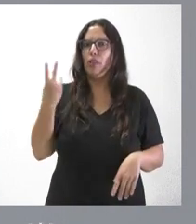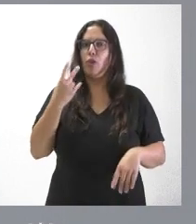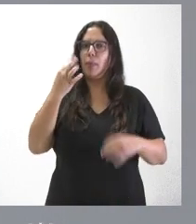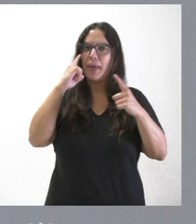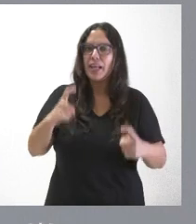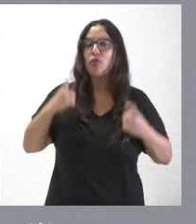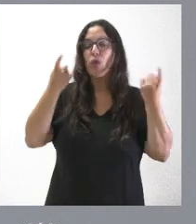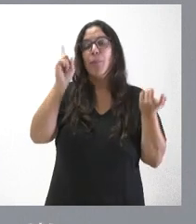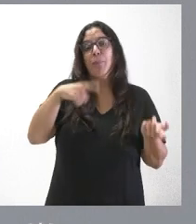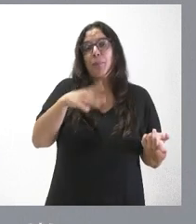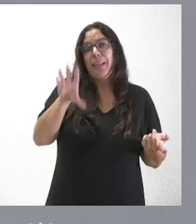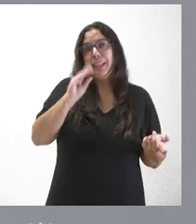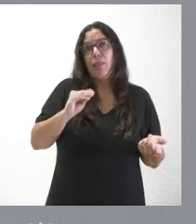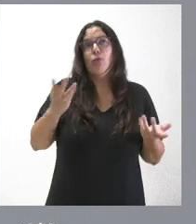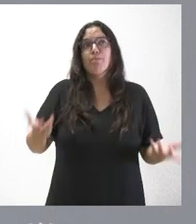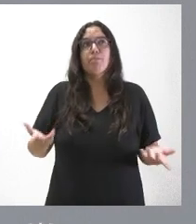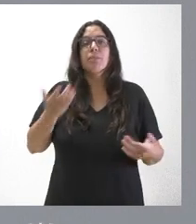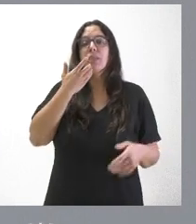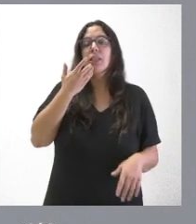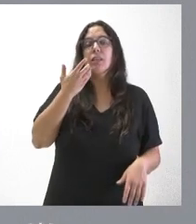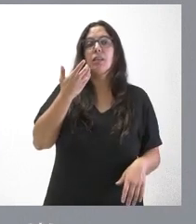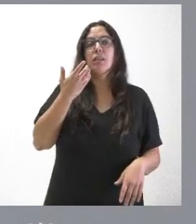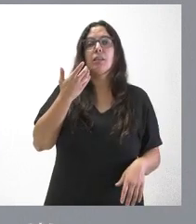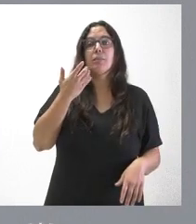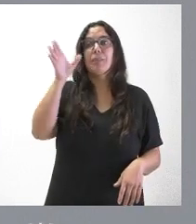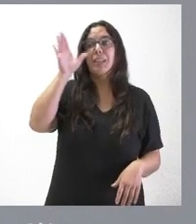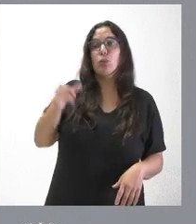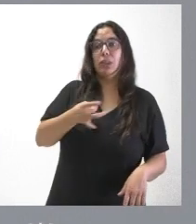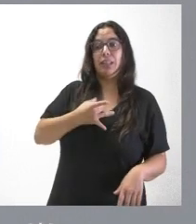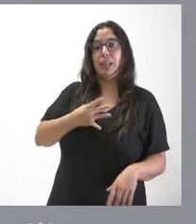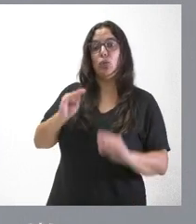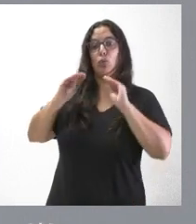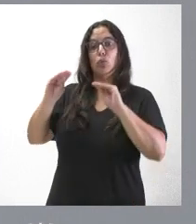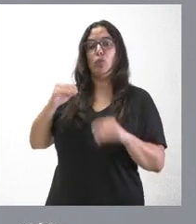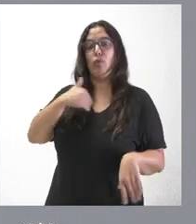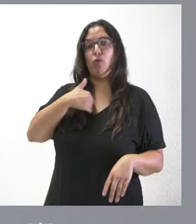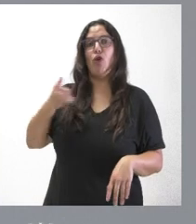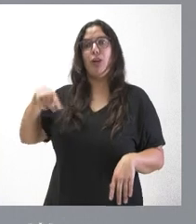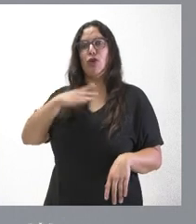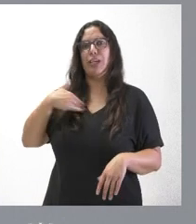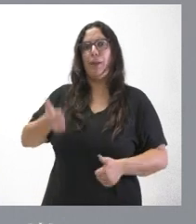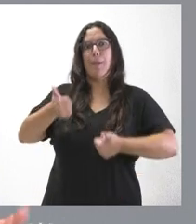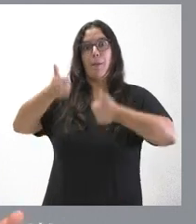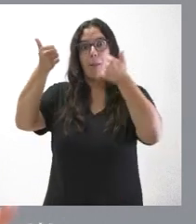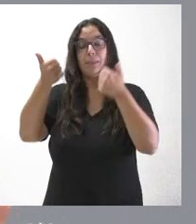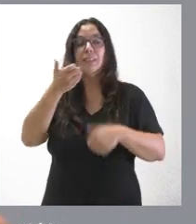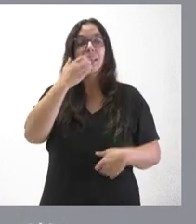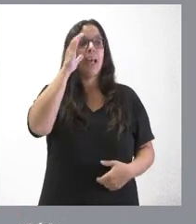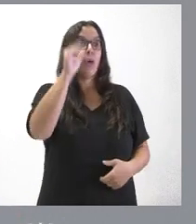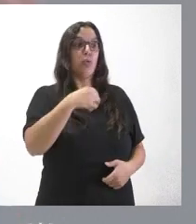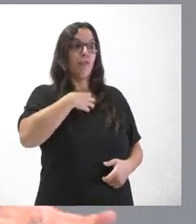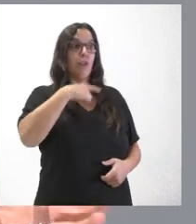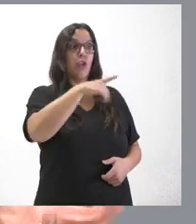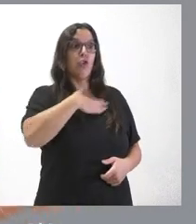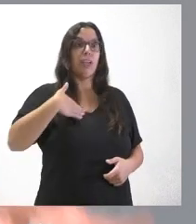También puedo entender que cuando uno escucha a los sindicatos, pues su papel quisieran que fuera mayor y cuando uno escucha, a lo mejor, a los empleados públicos